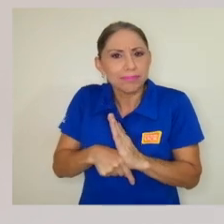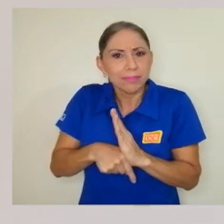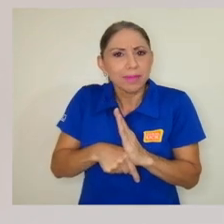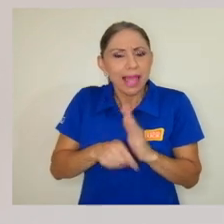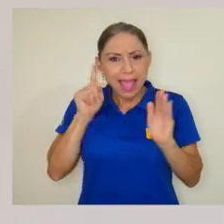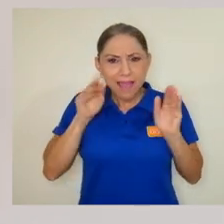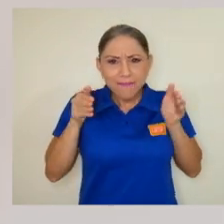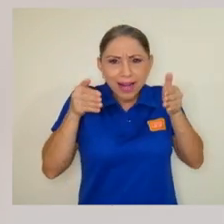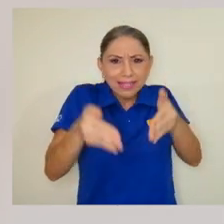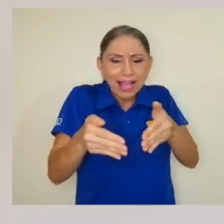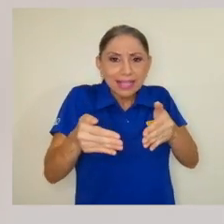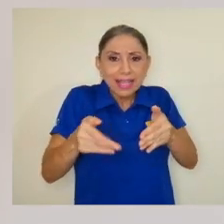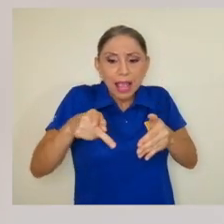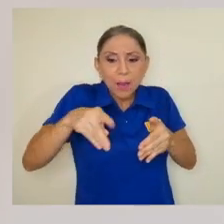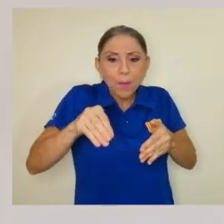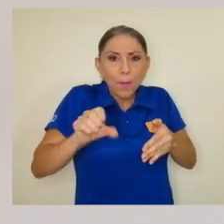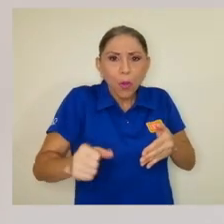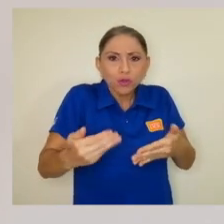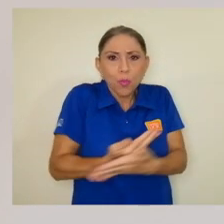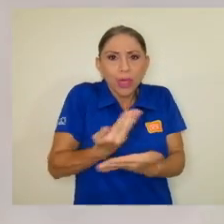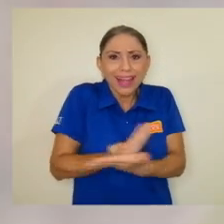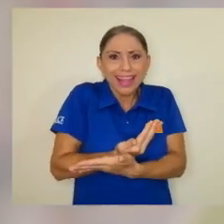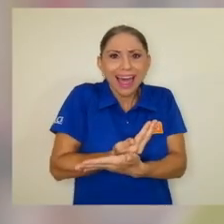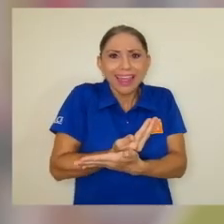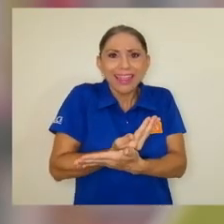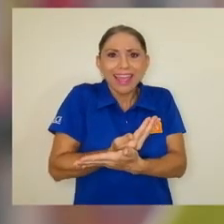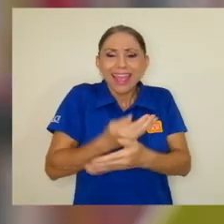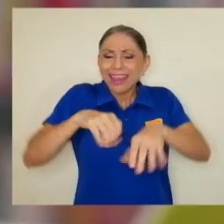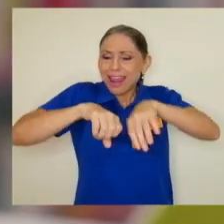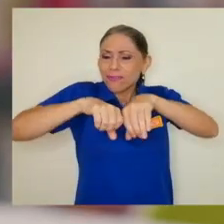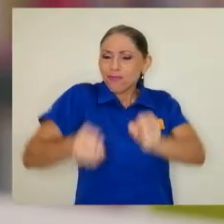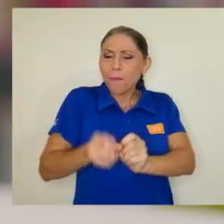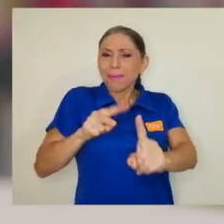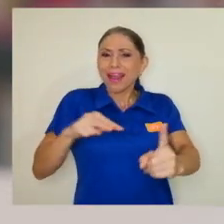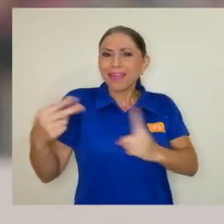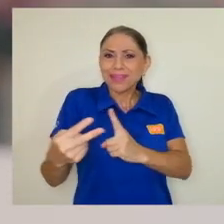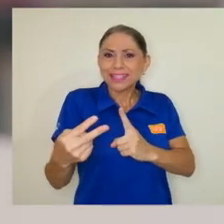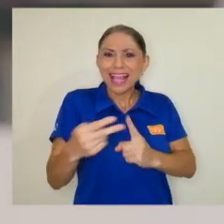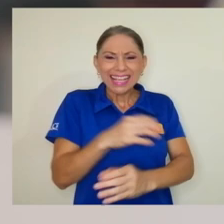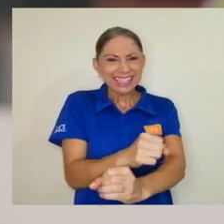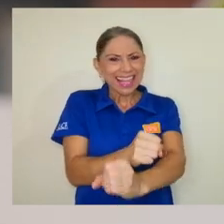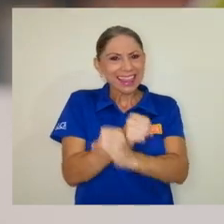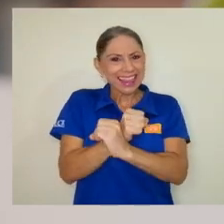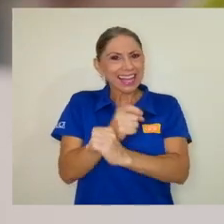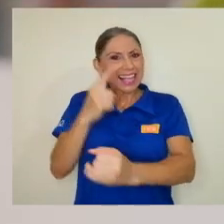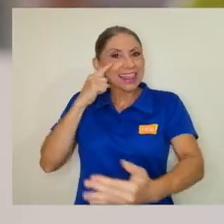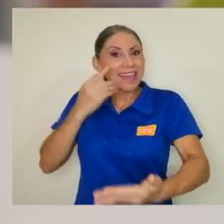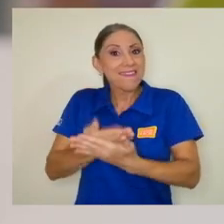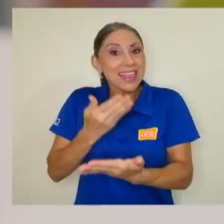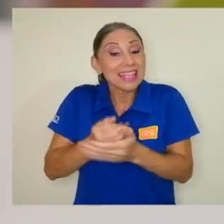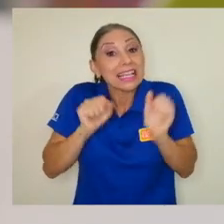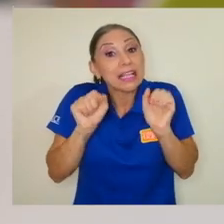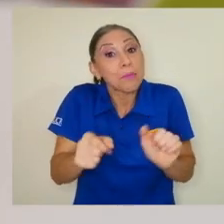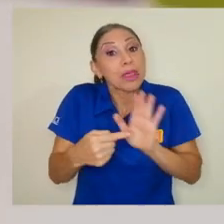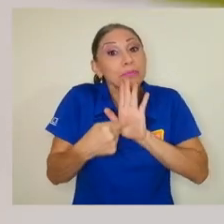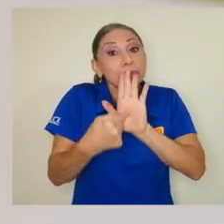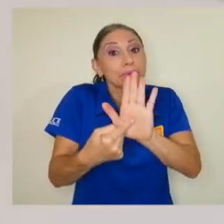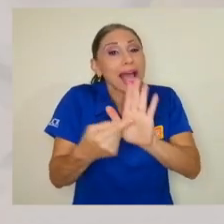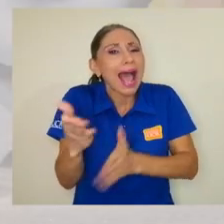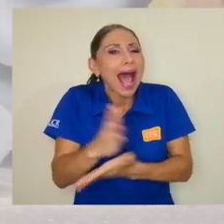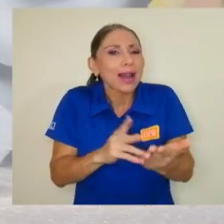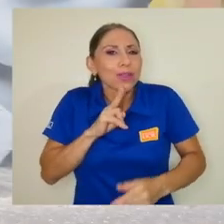enfrascarse en la posmodernidad rompedora de paradigmas, las certezas de una vivencia capaz de revelar algo de verdad.